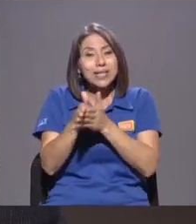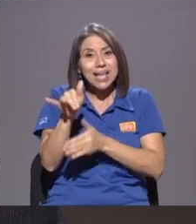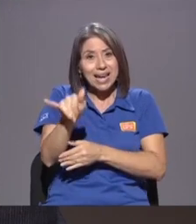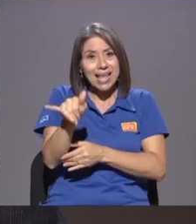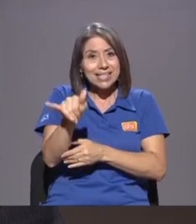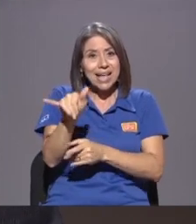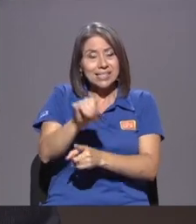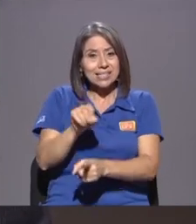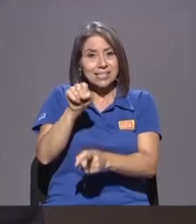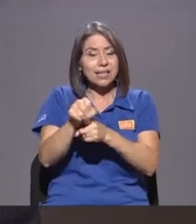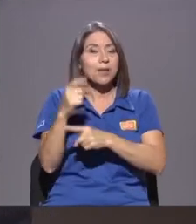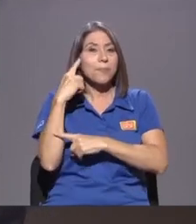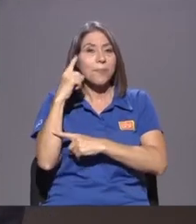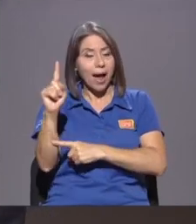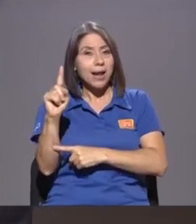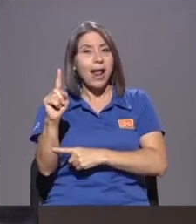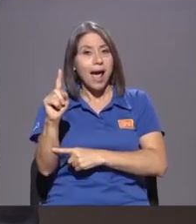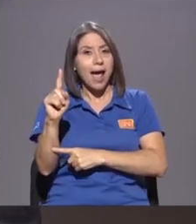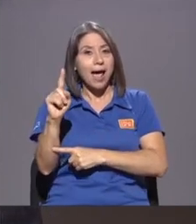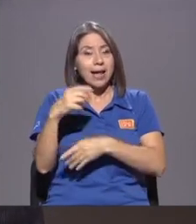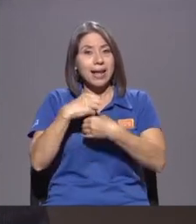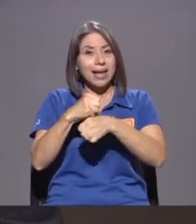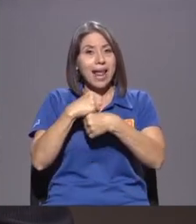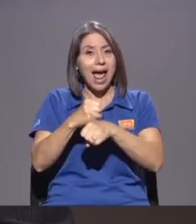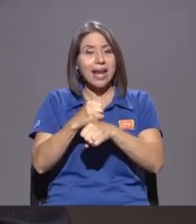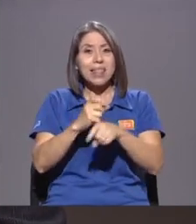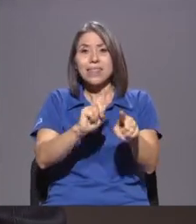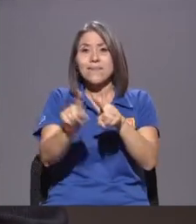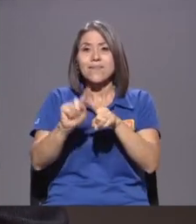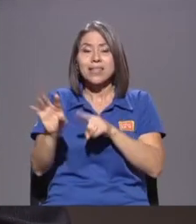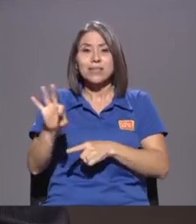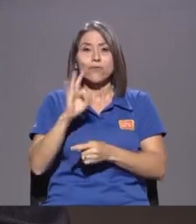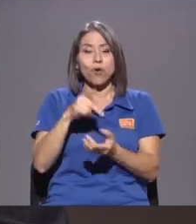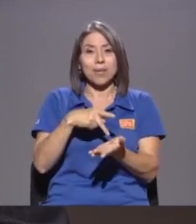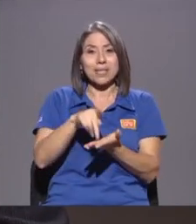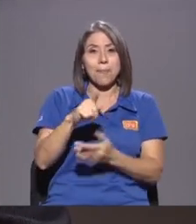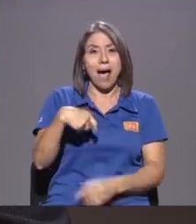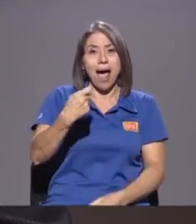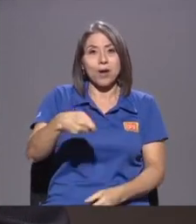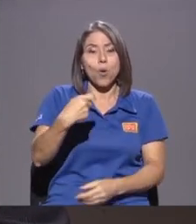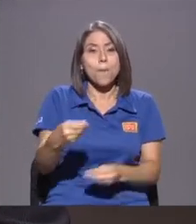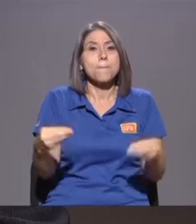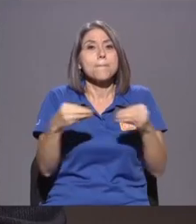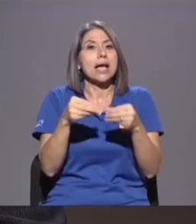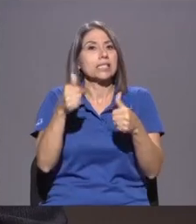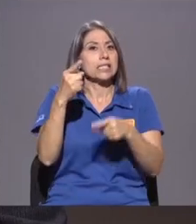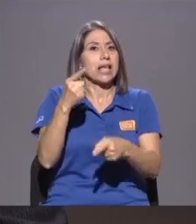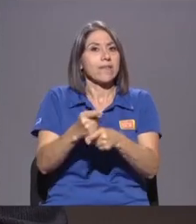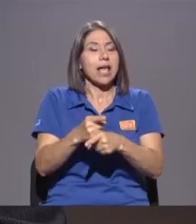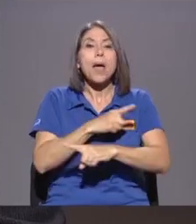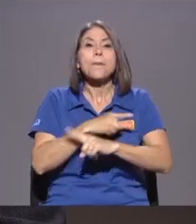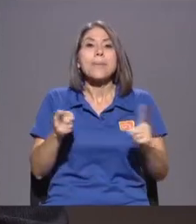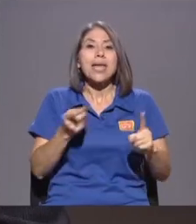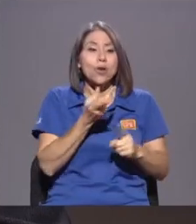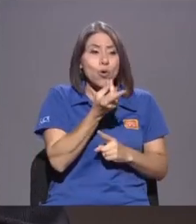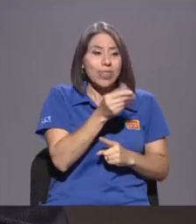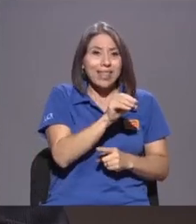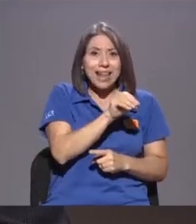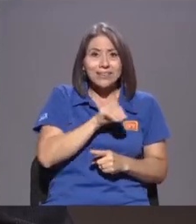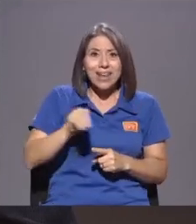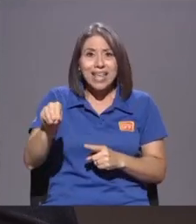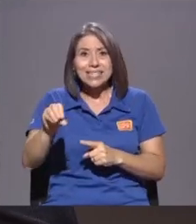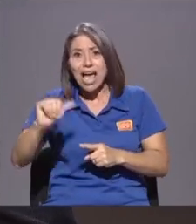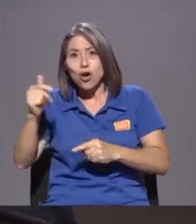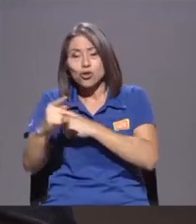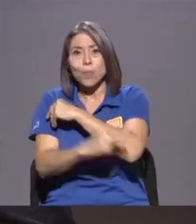Para Crear Mecanismos De Pago Mucho Más Eficientes Pero El Negocio De Transferencia Transfronteriza Sigue Siendo Inmenso